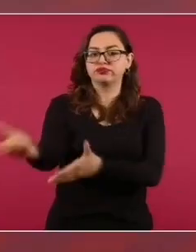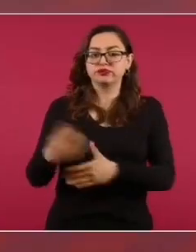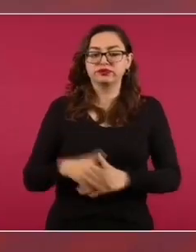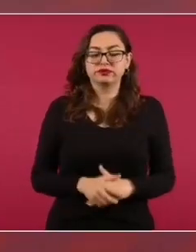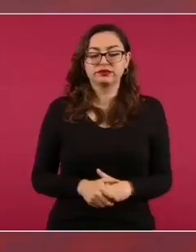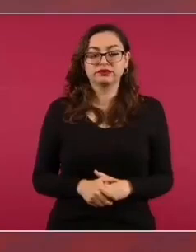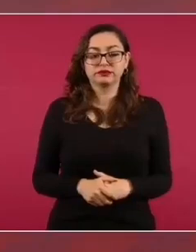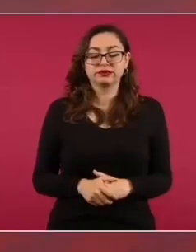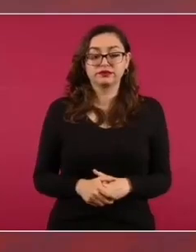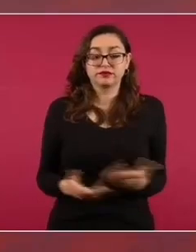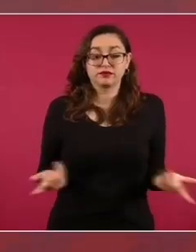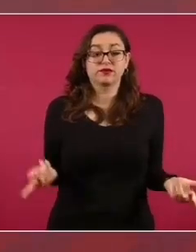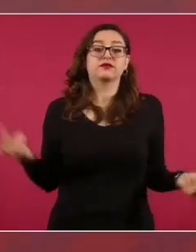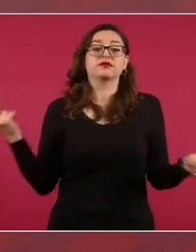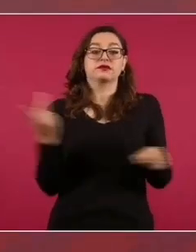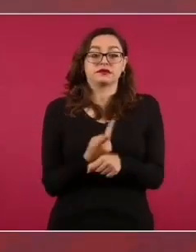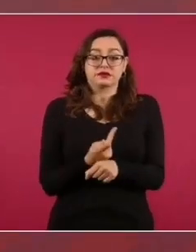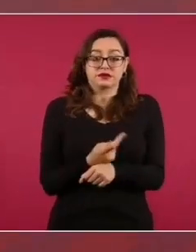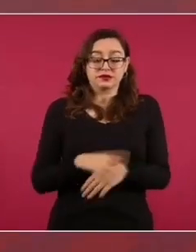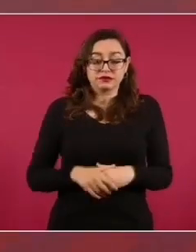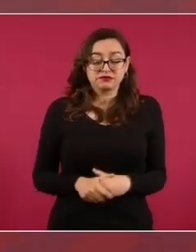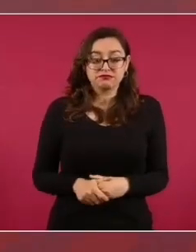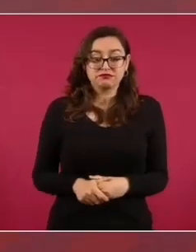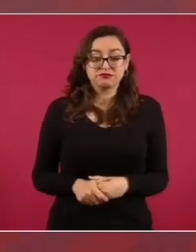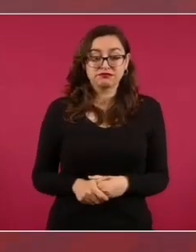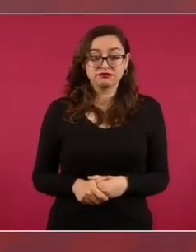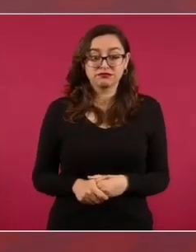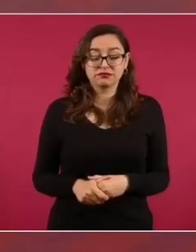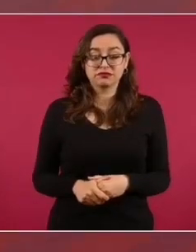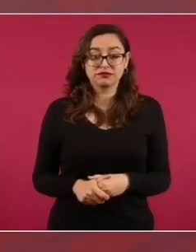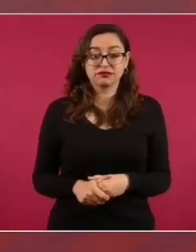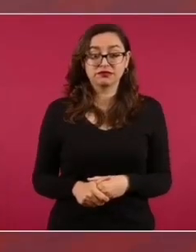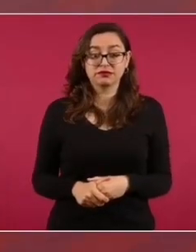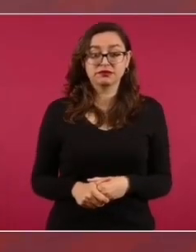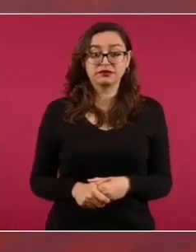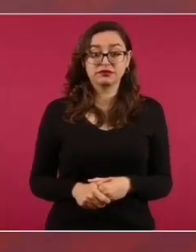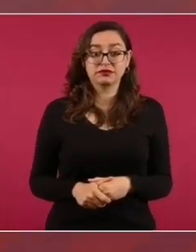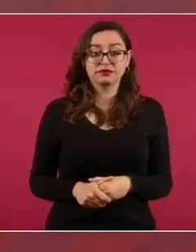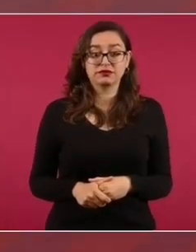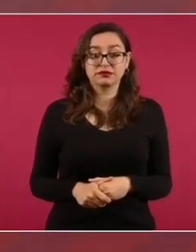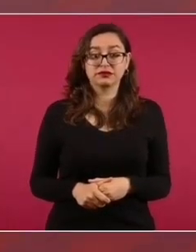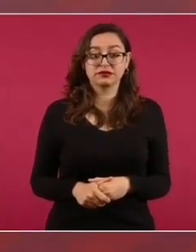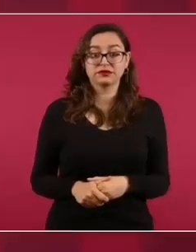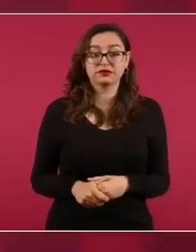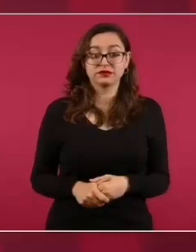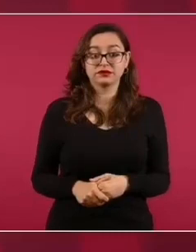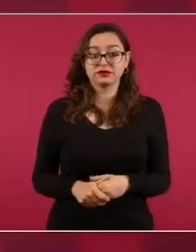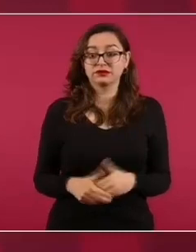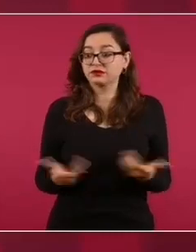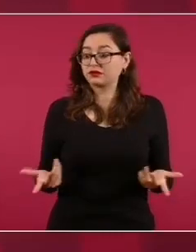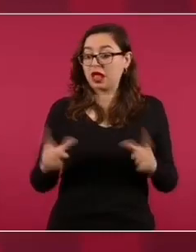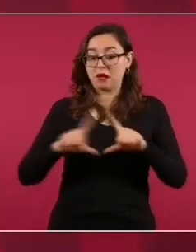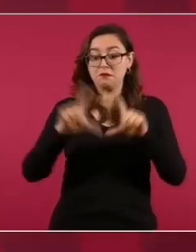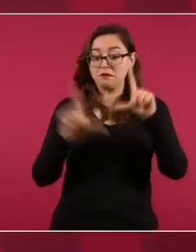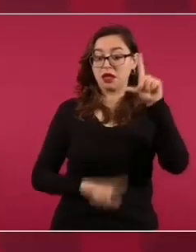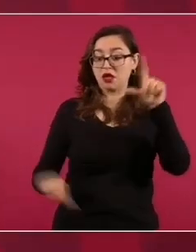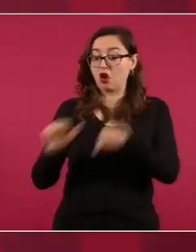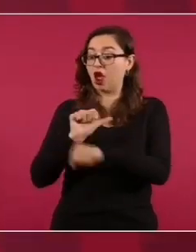Y resulta que no puede entrar carne argentina a México.